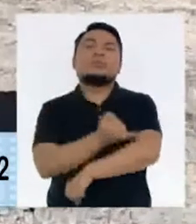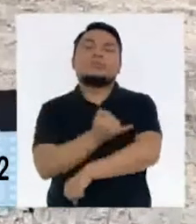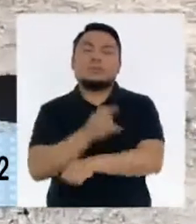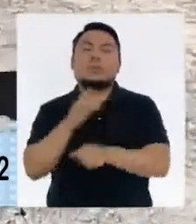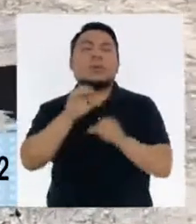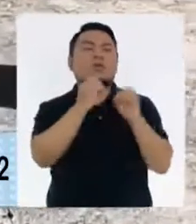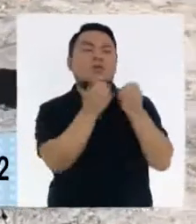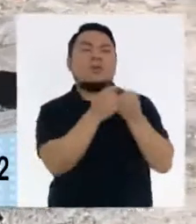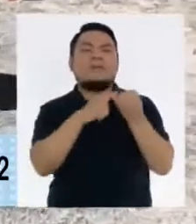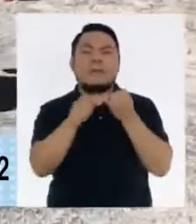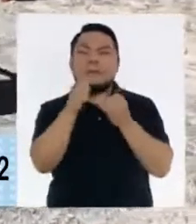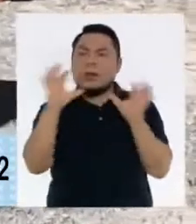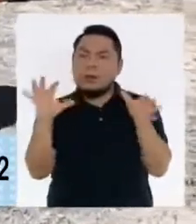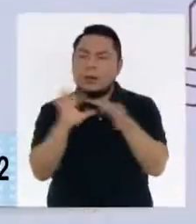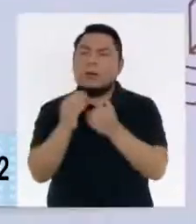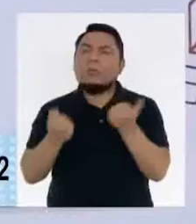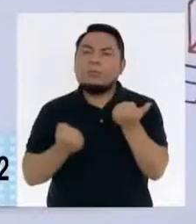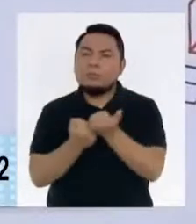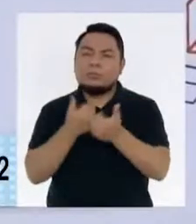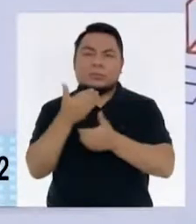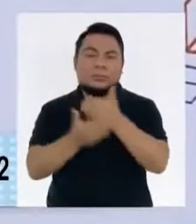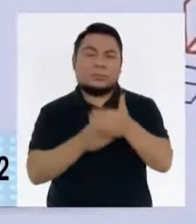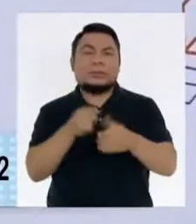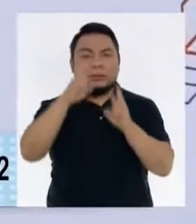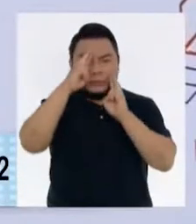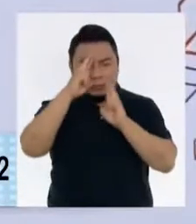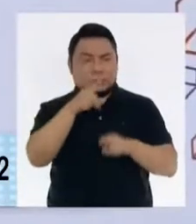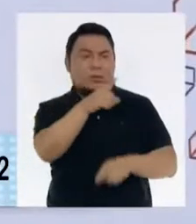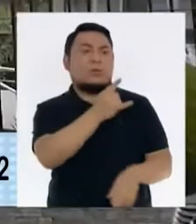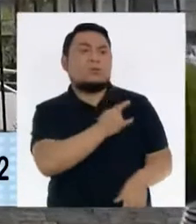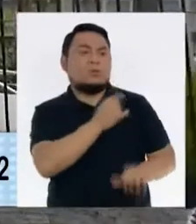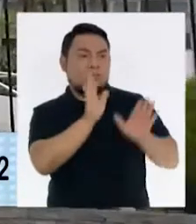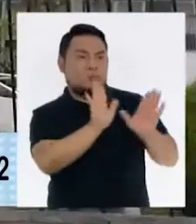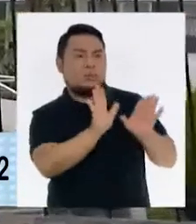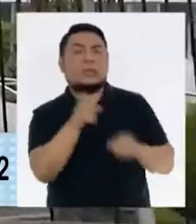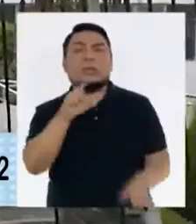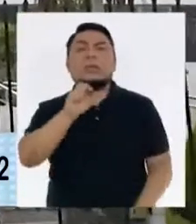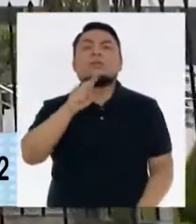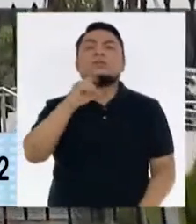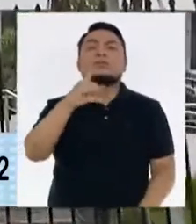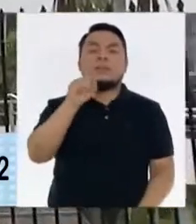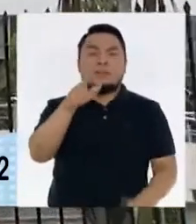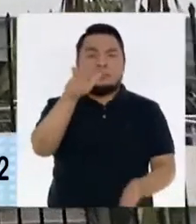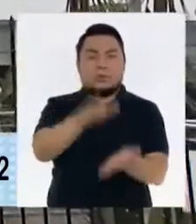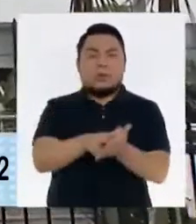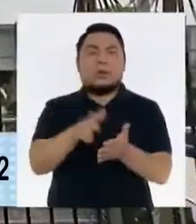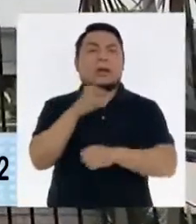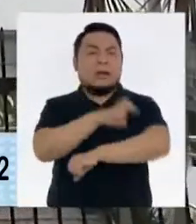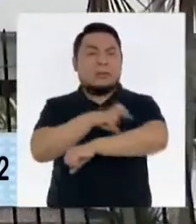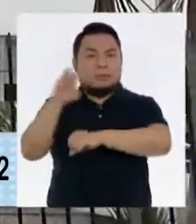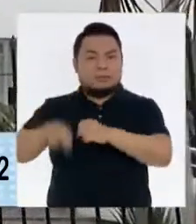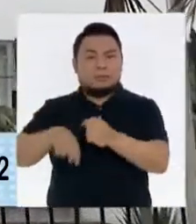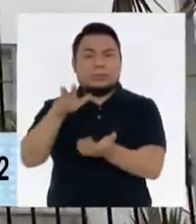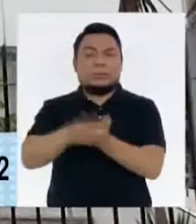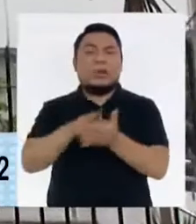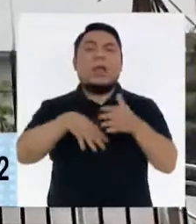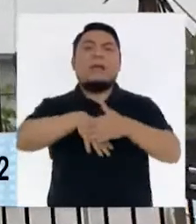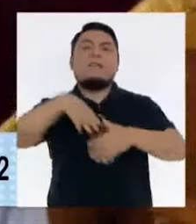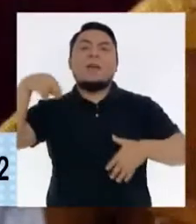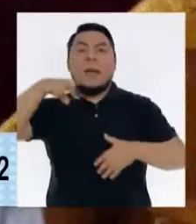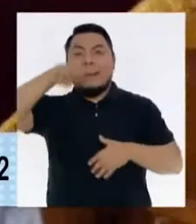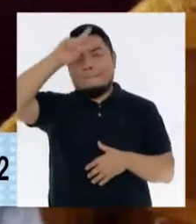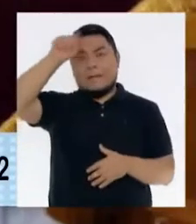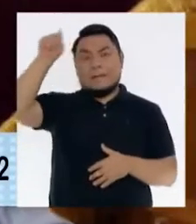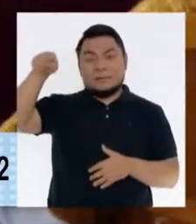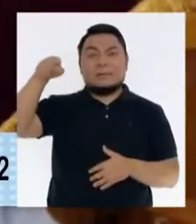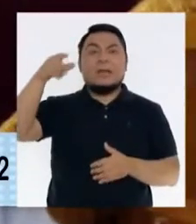la sociedad civil que se respete la autonomía universitaria y que la sunedu incorpore la acreditación de carreras profesionales fuera del país